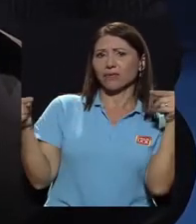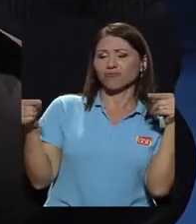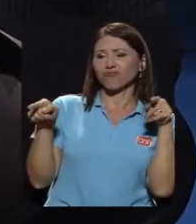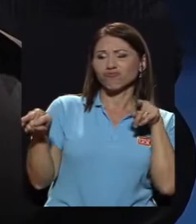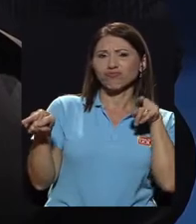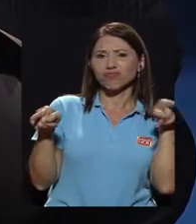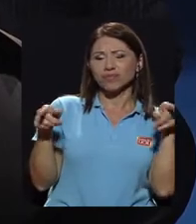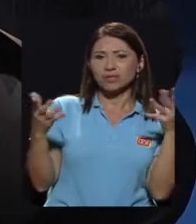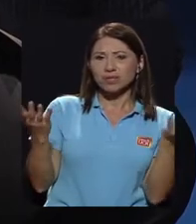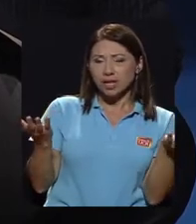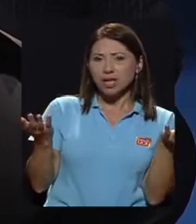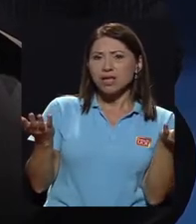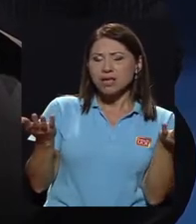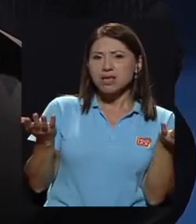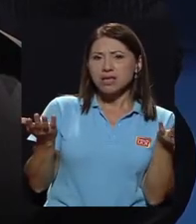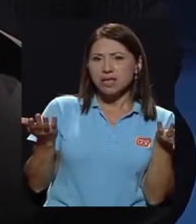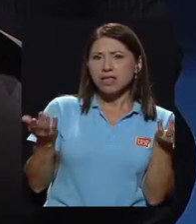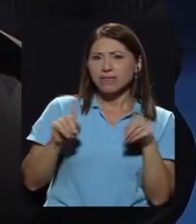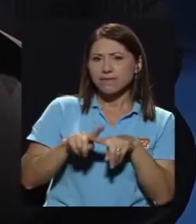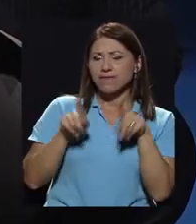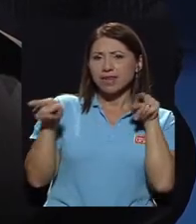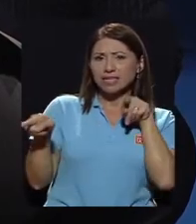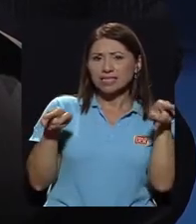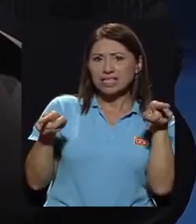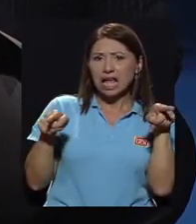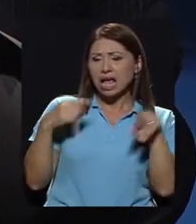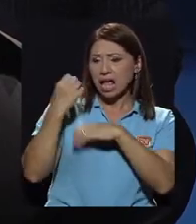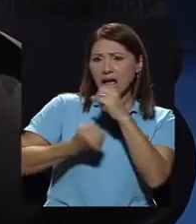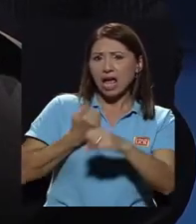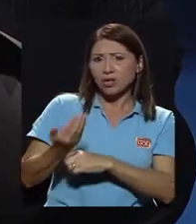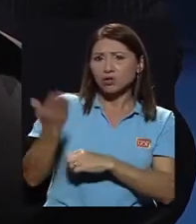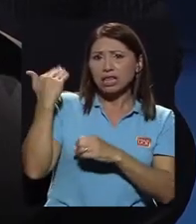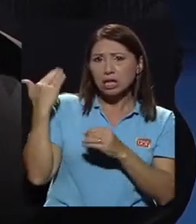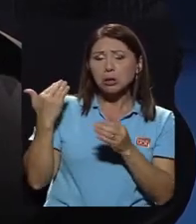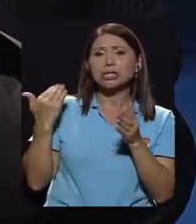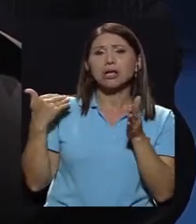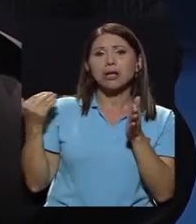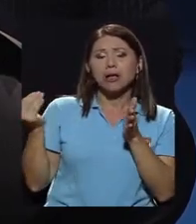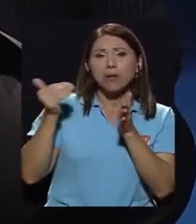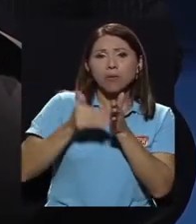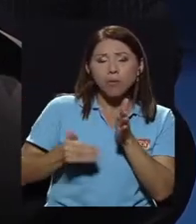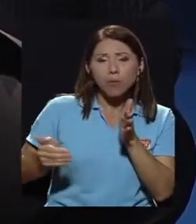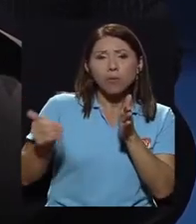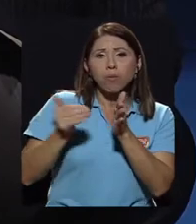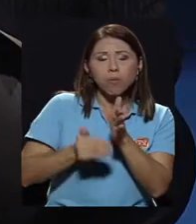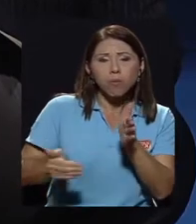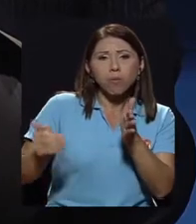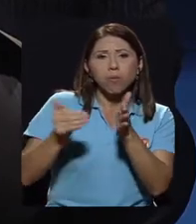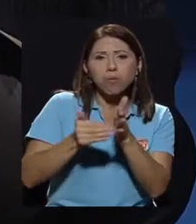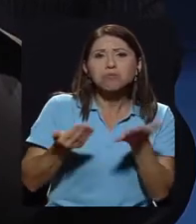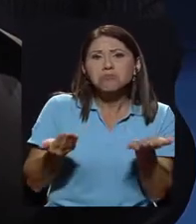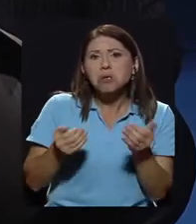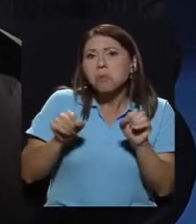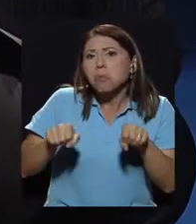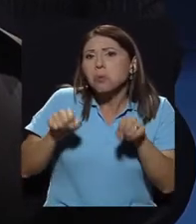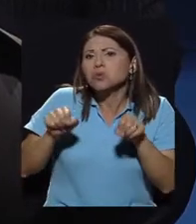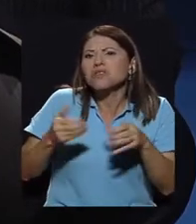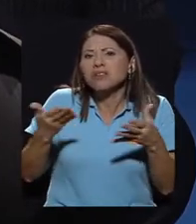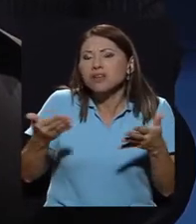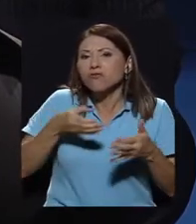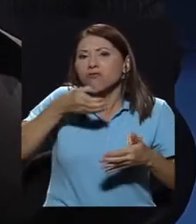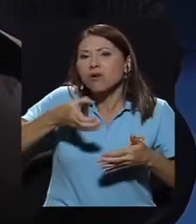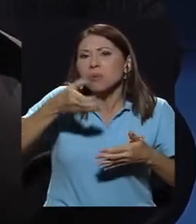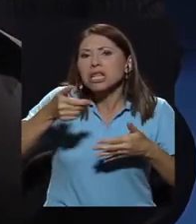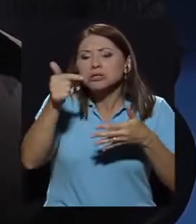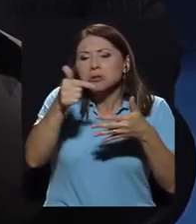uno y otro ha sido cíclico en los años anteriores y ¿qué posibilidades hay o qué recomendaciones habría